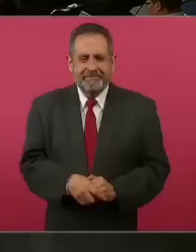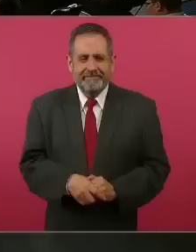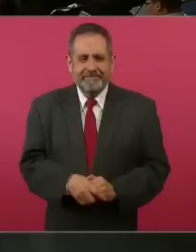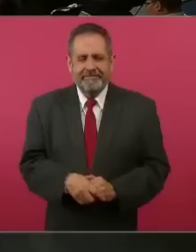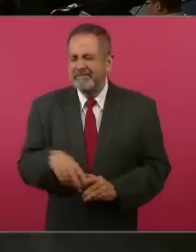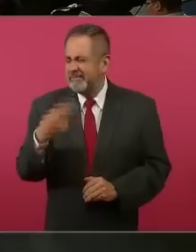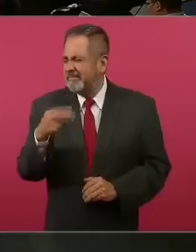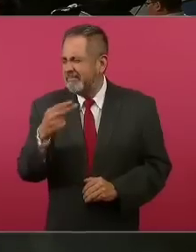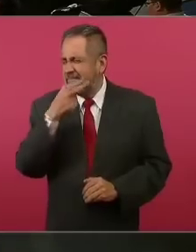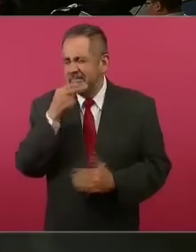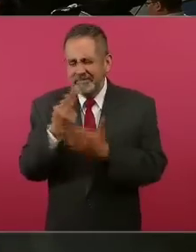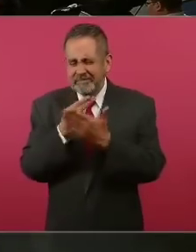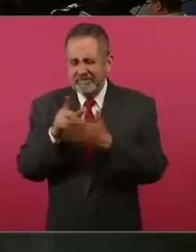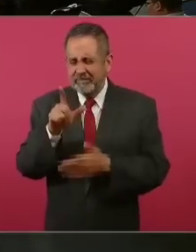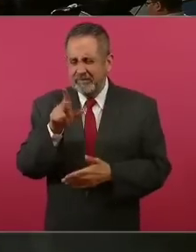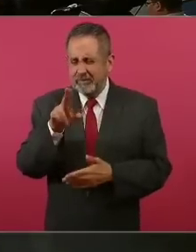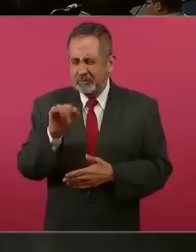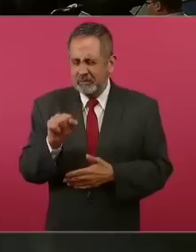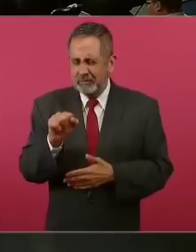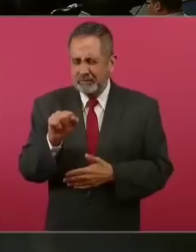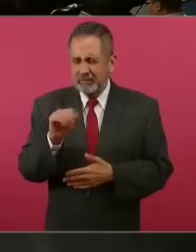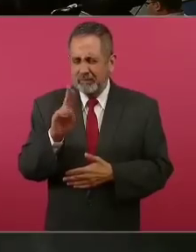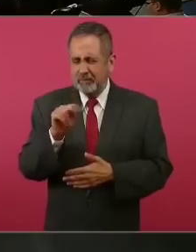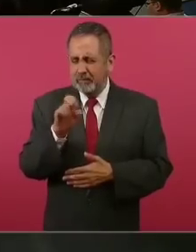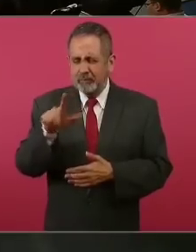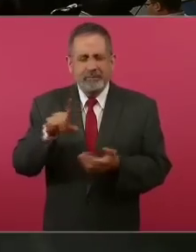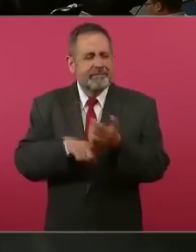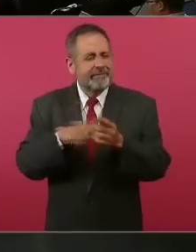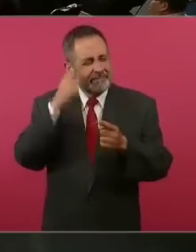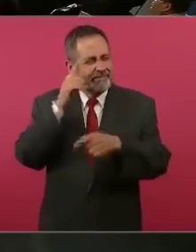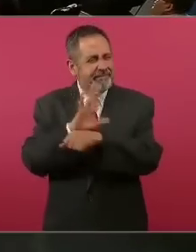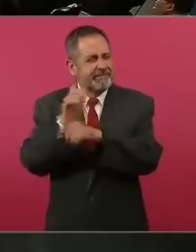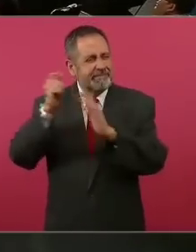el Jaibo, se parece?